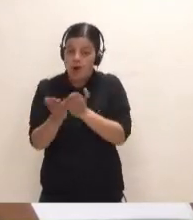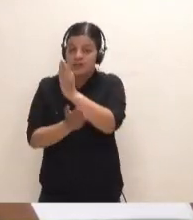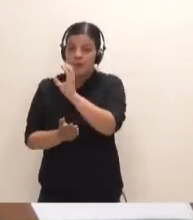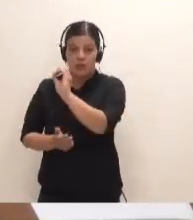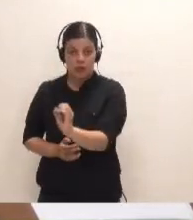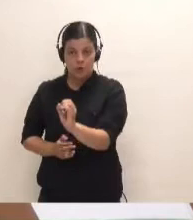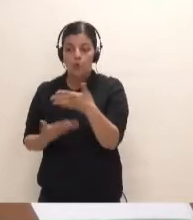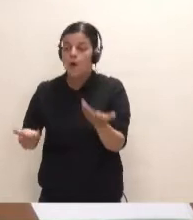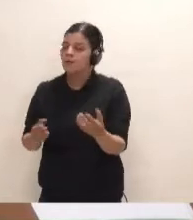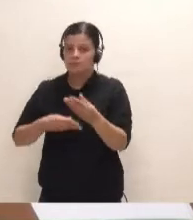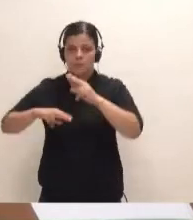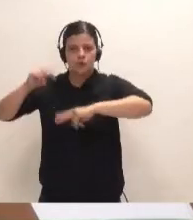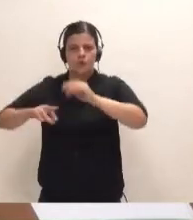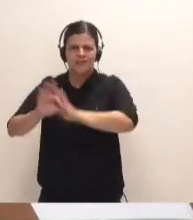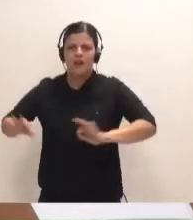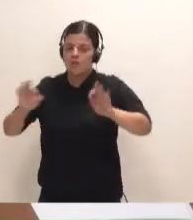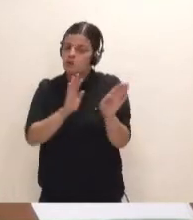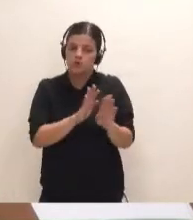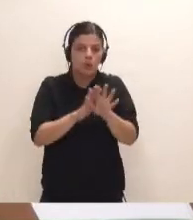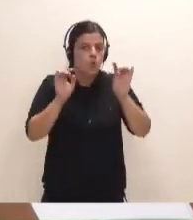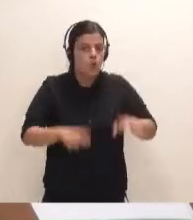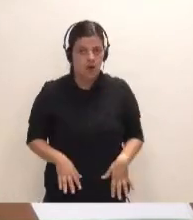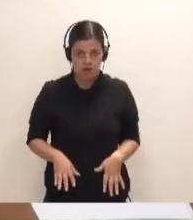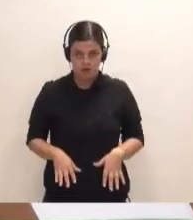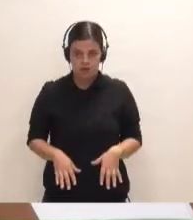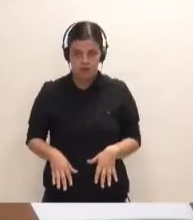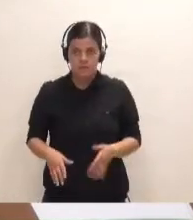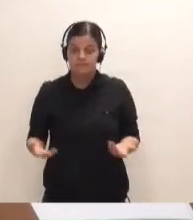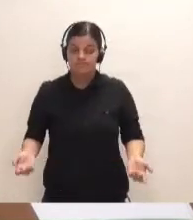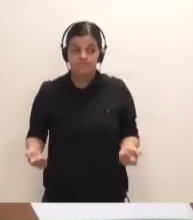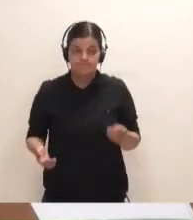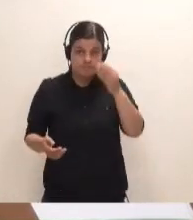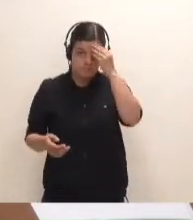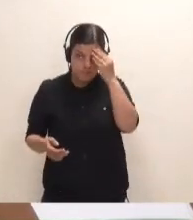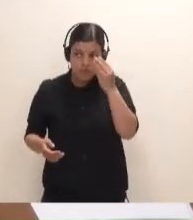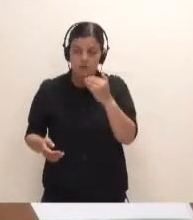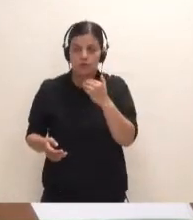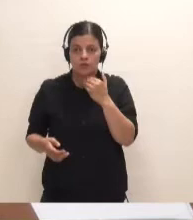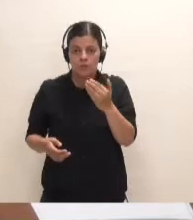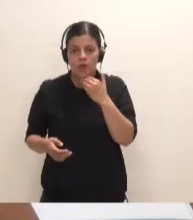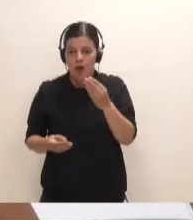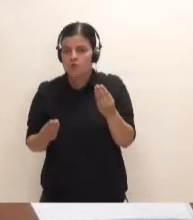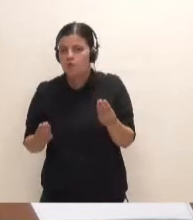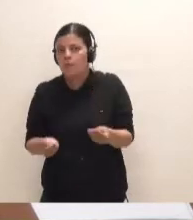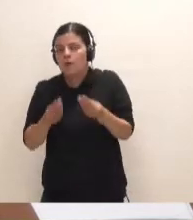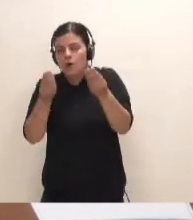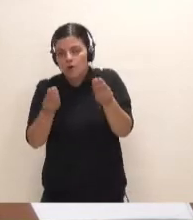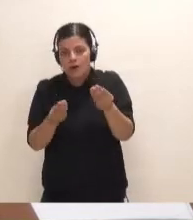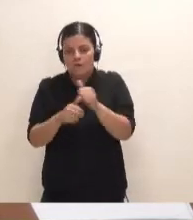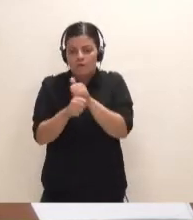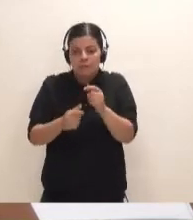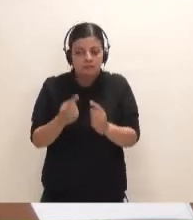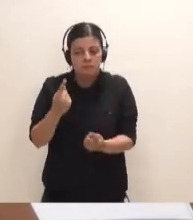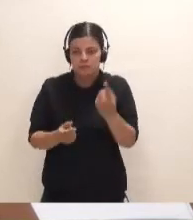construir nada y continuar como estamos. Imagino que introduciendo algunas pequeñas mejoras de alguna forma